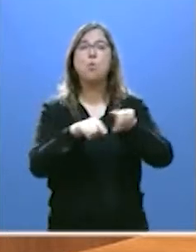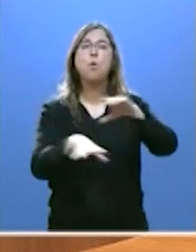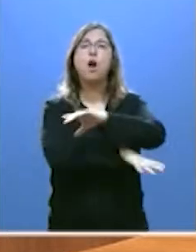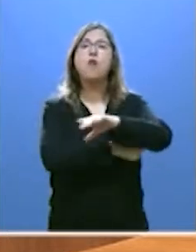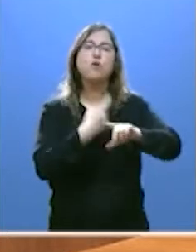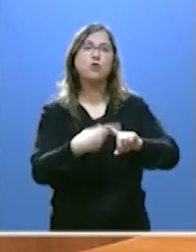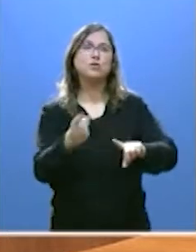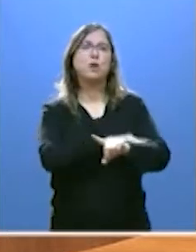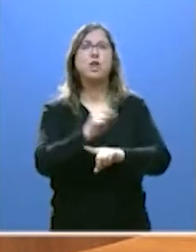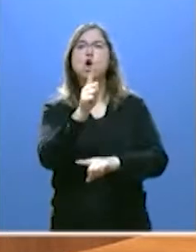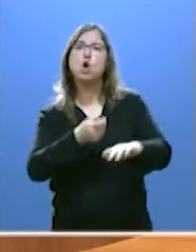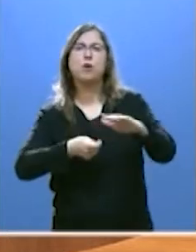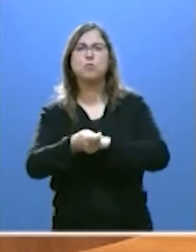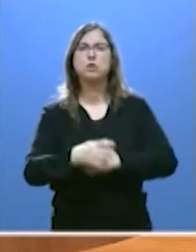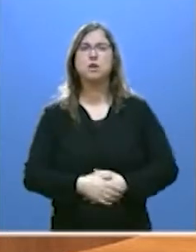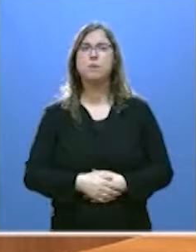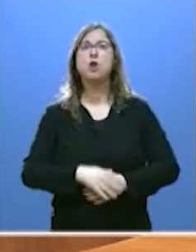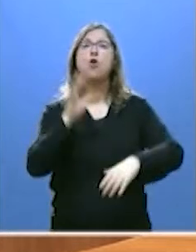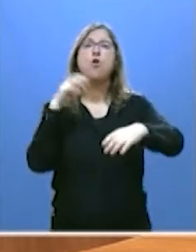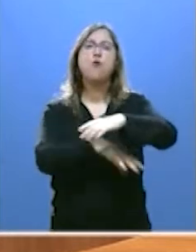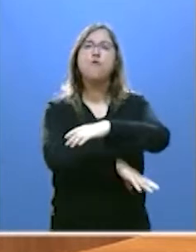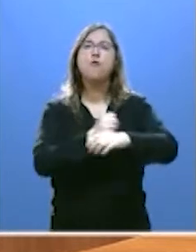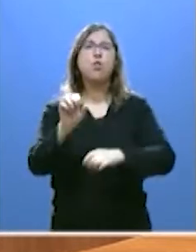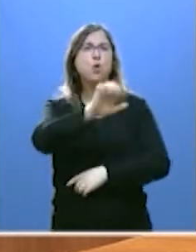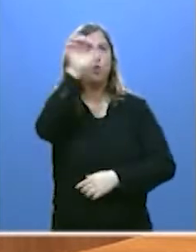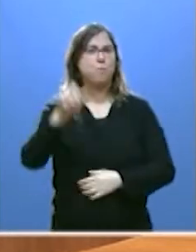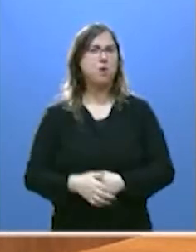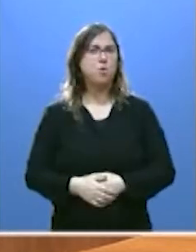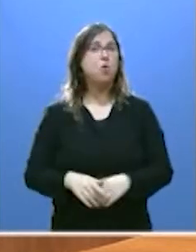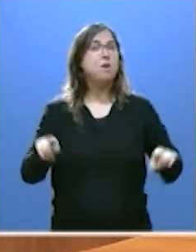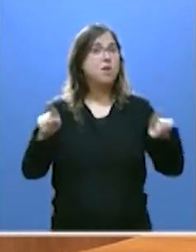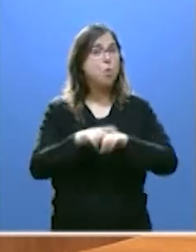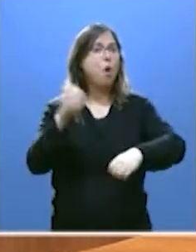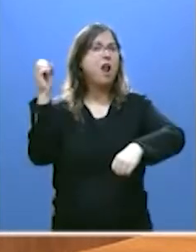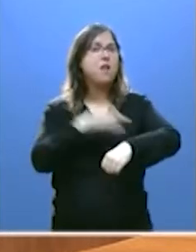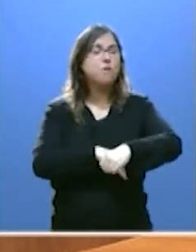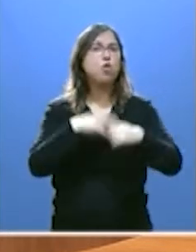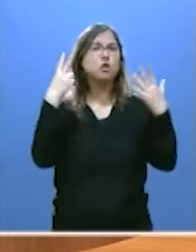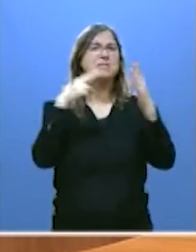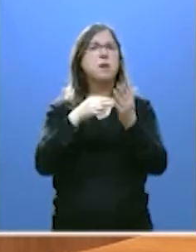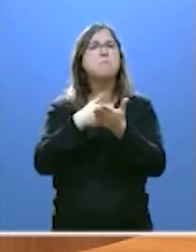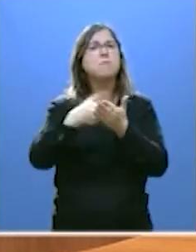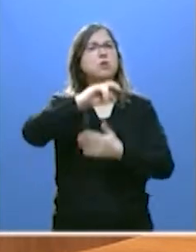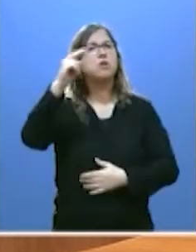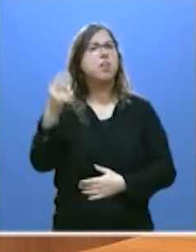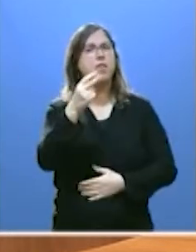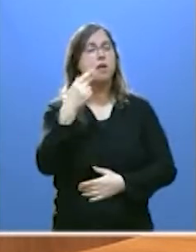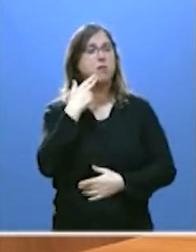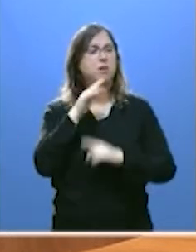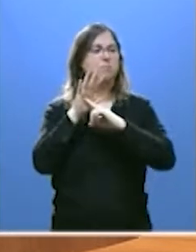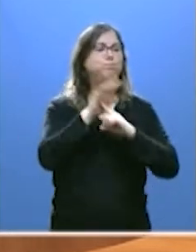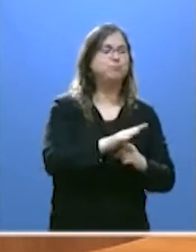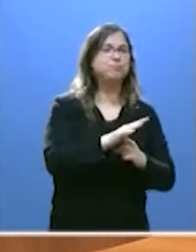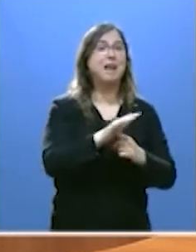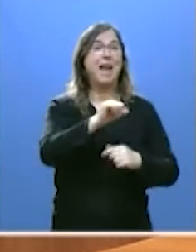reembolsable, en los fondos europeos, ahora también en el fondo de los 7.000 millones de euros que discrimina